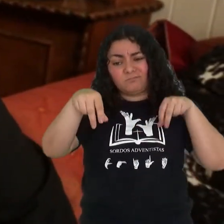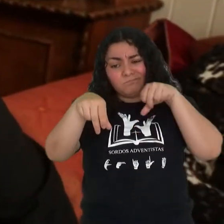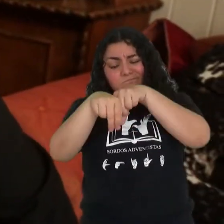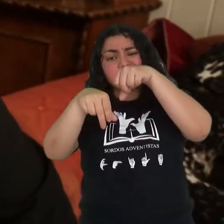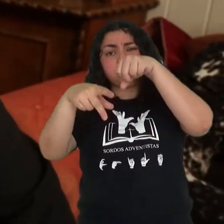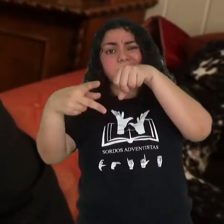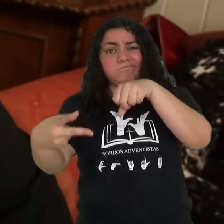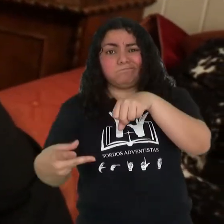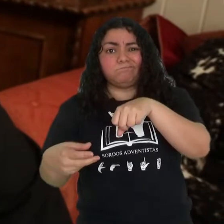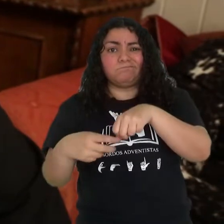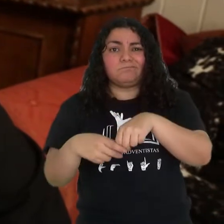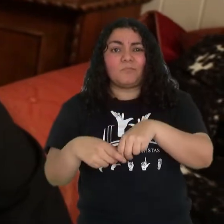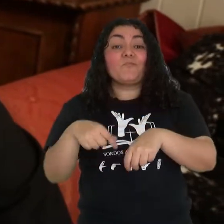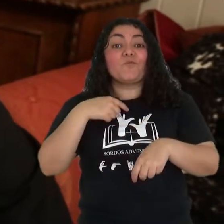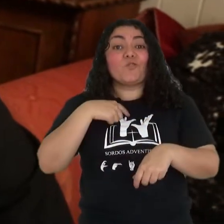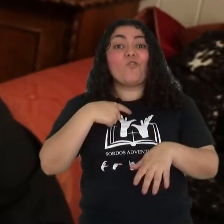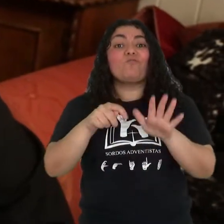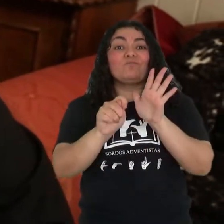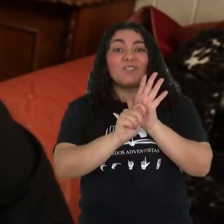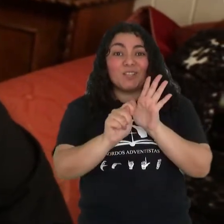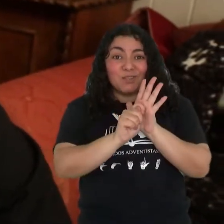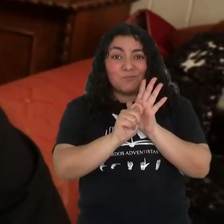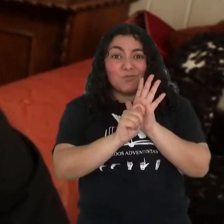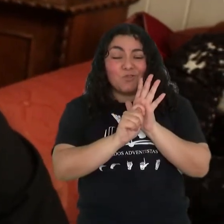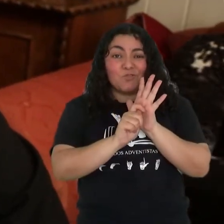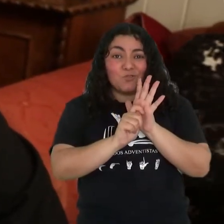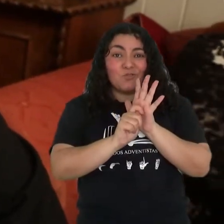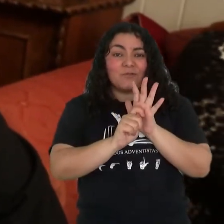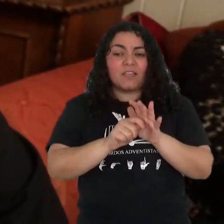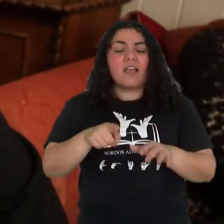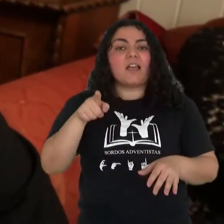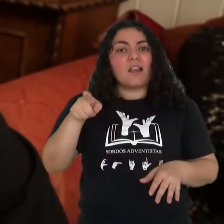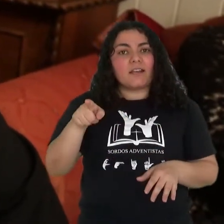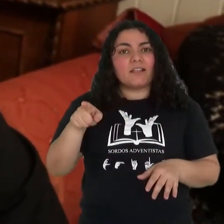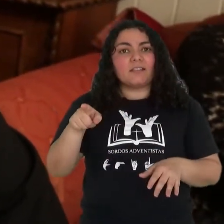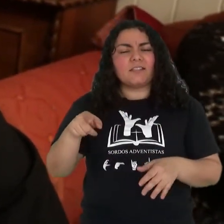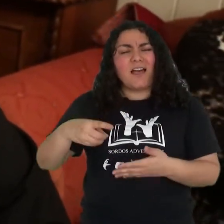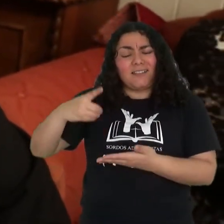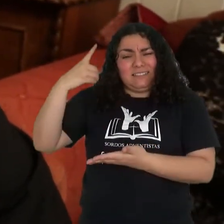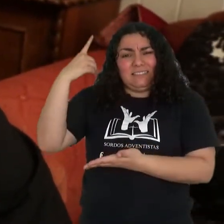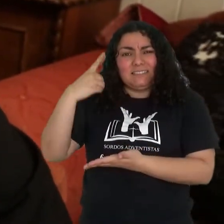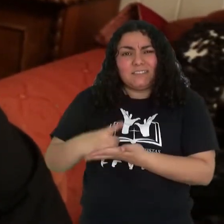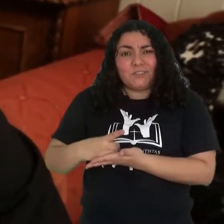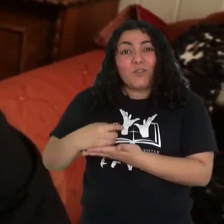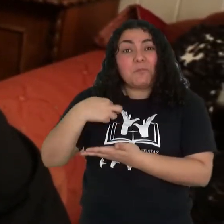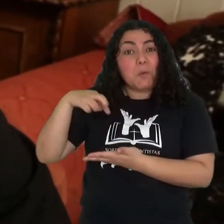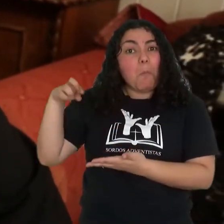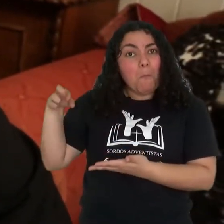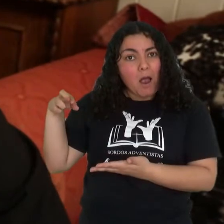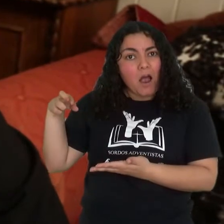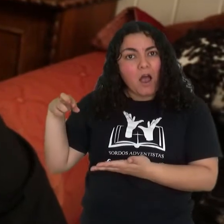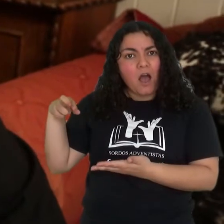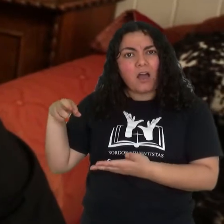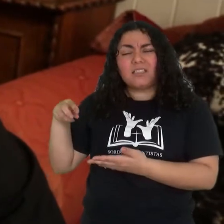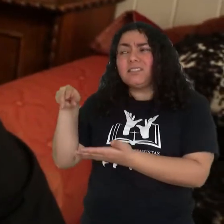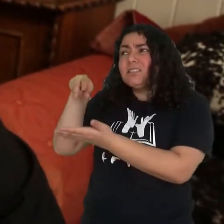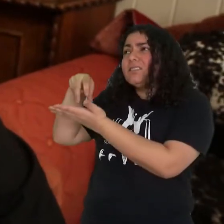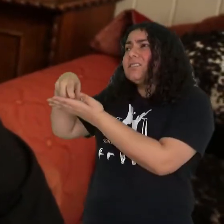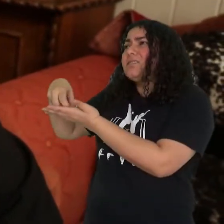testimonio de que gracias a esa decisión y a esa entrega de mi padre,